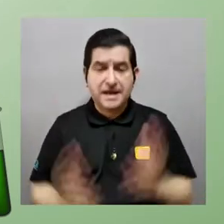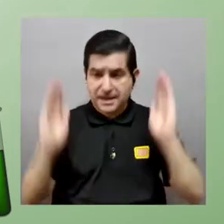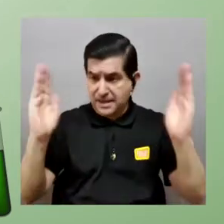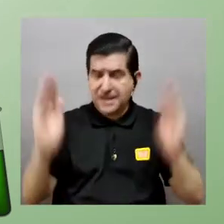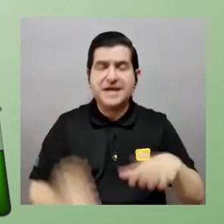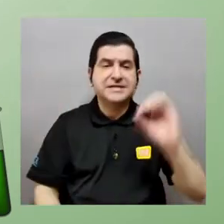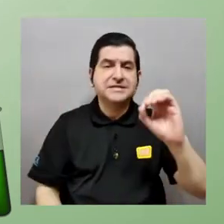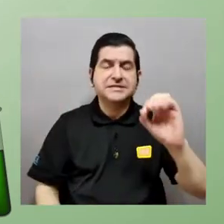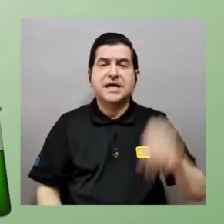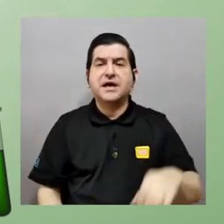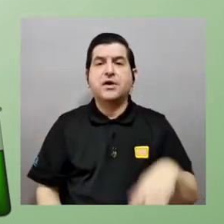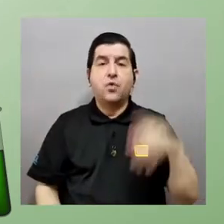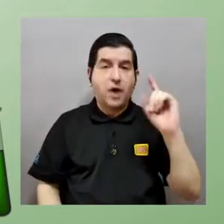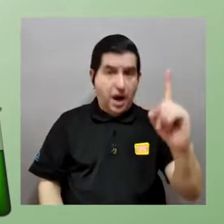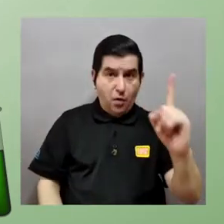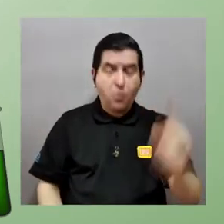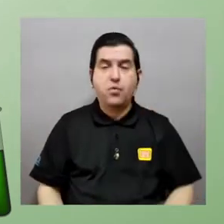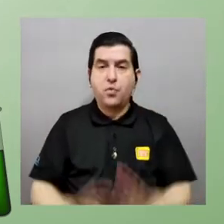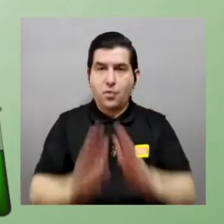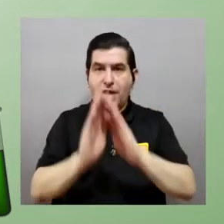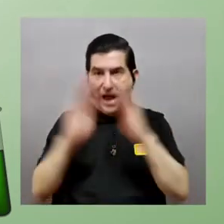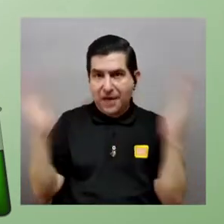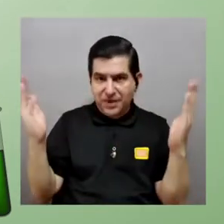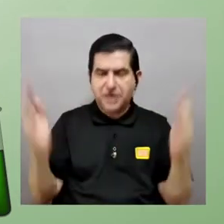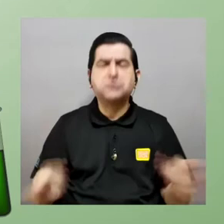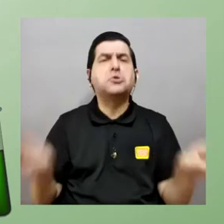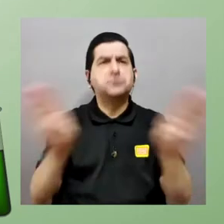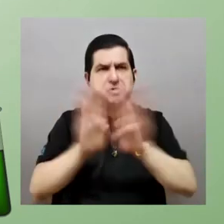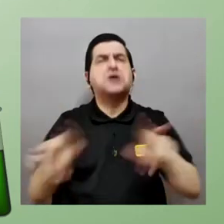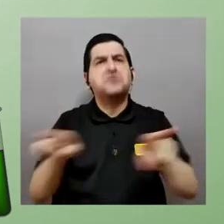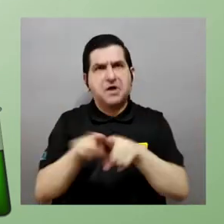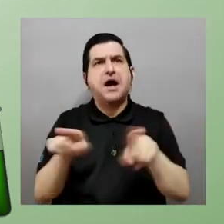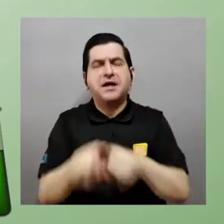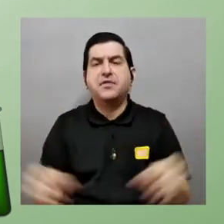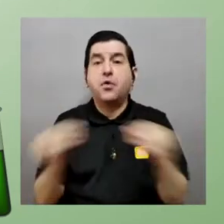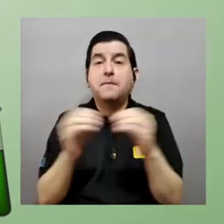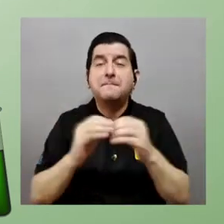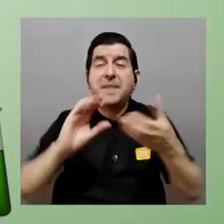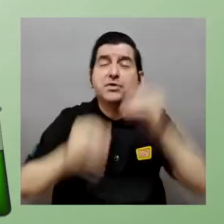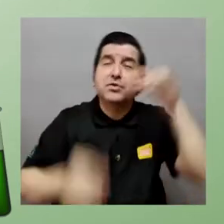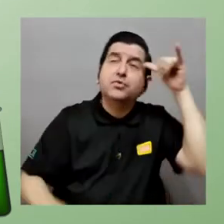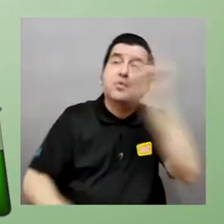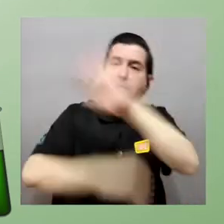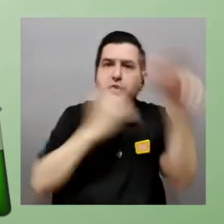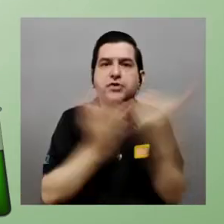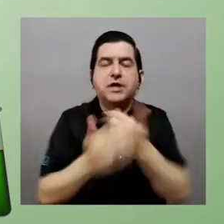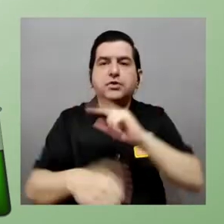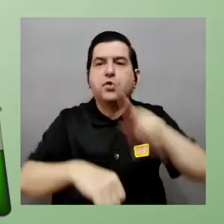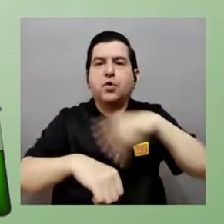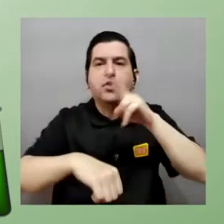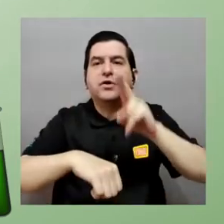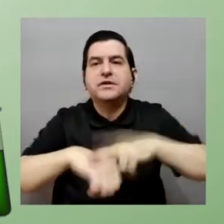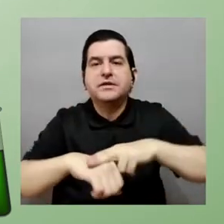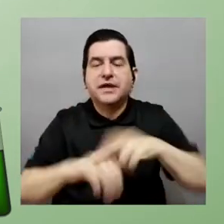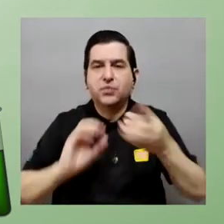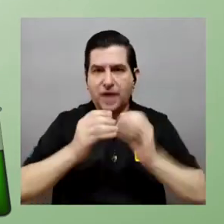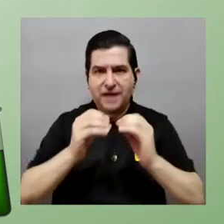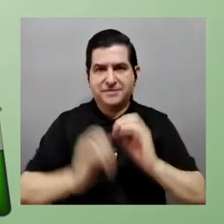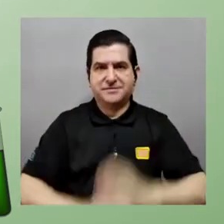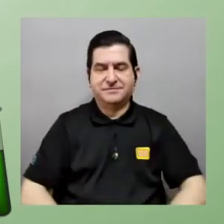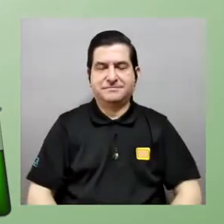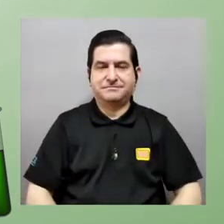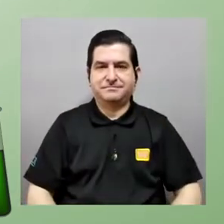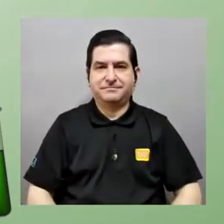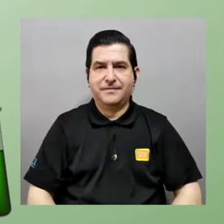abierto en particular donde cerrado también hay más infinitos que en todos los números naturales ok es muy